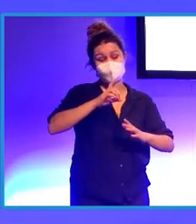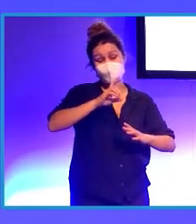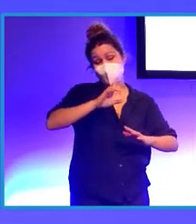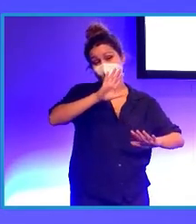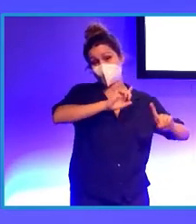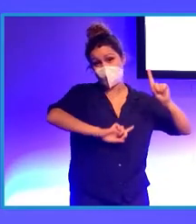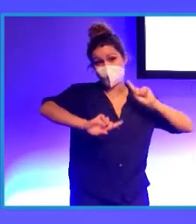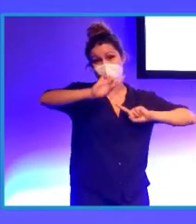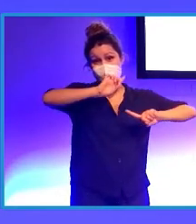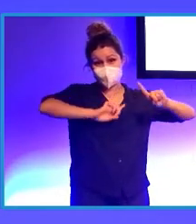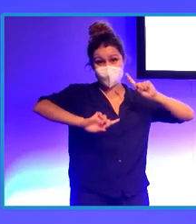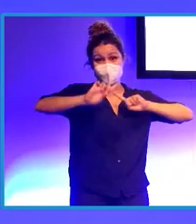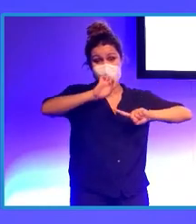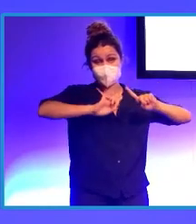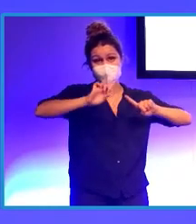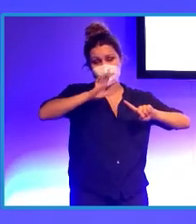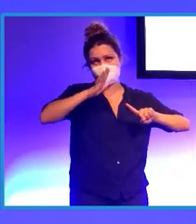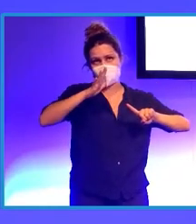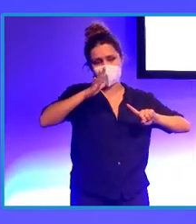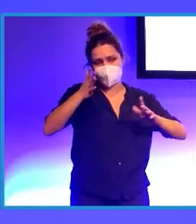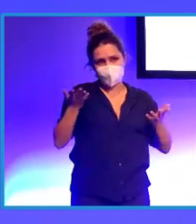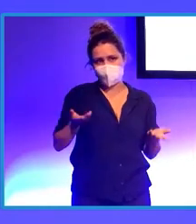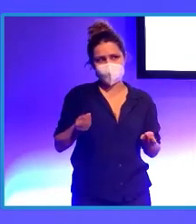tuvimos...